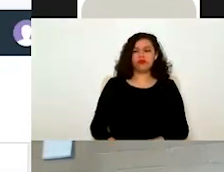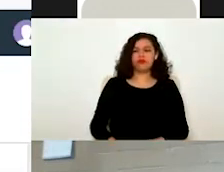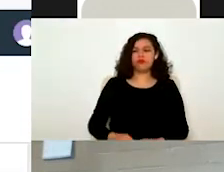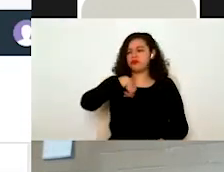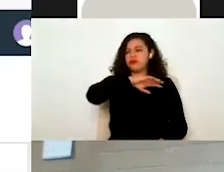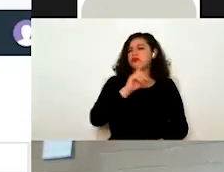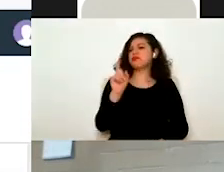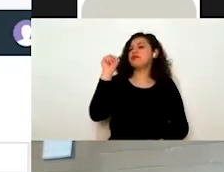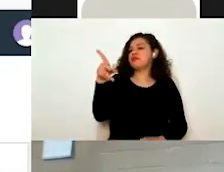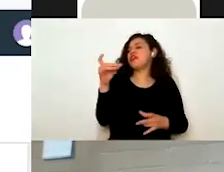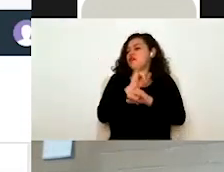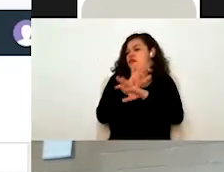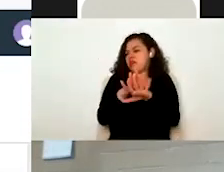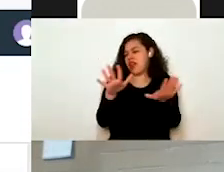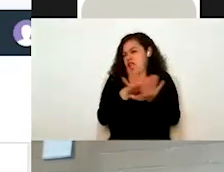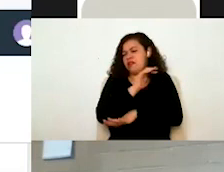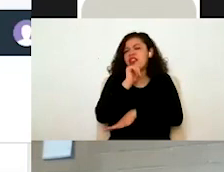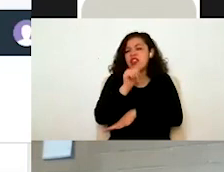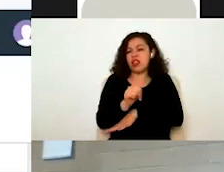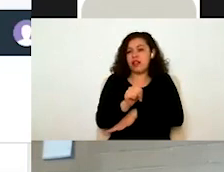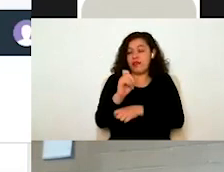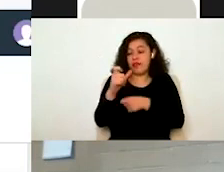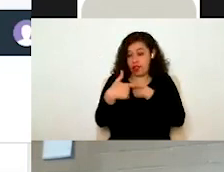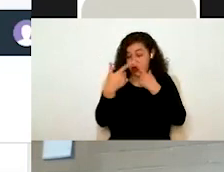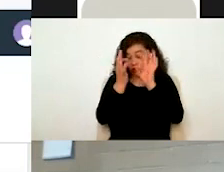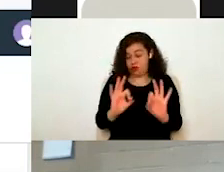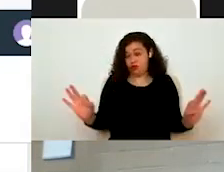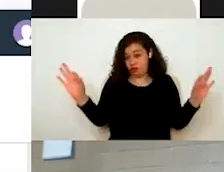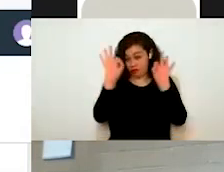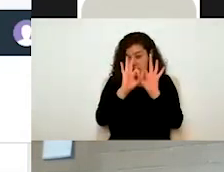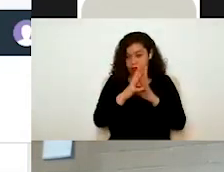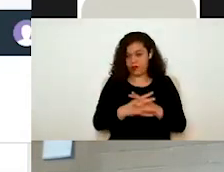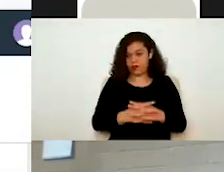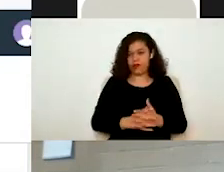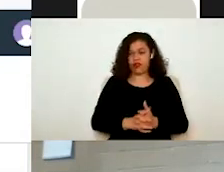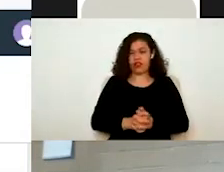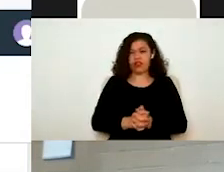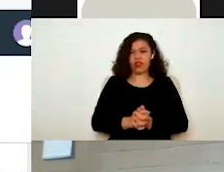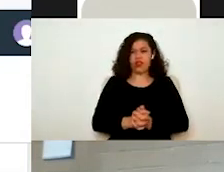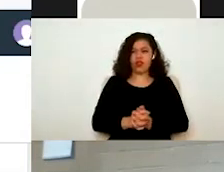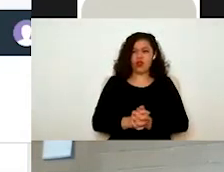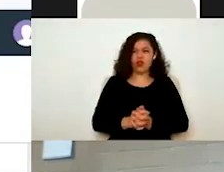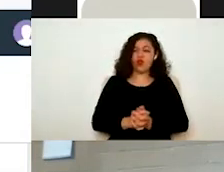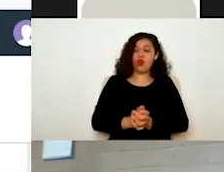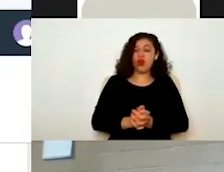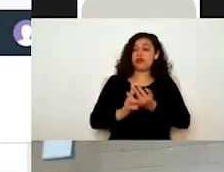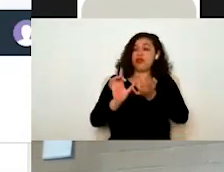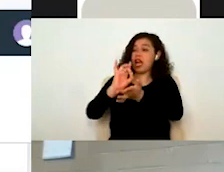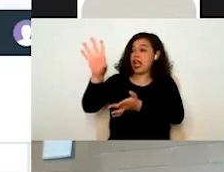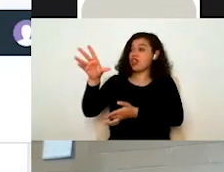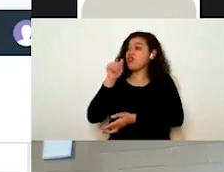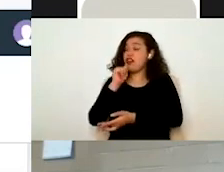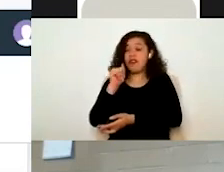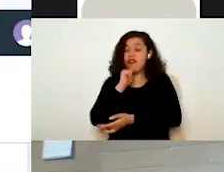no queremos cambiar algún otro dato. Aquí algo muy importante que no les había comentado es que mientras ustedes no la envíen, pueden hacer todos los cambios que quieran.